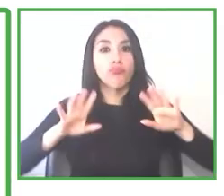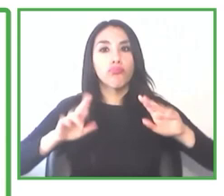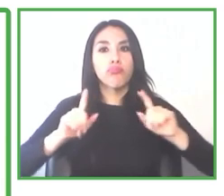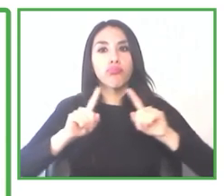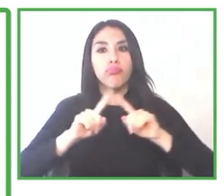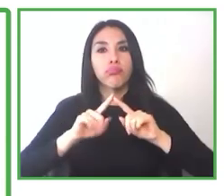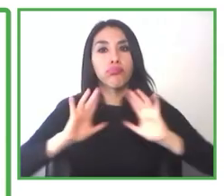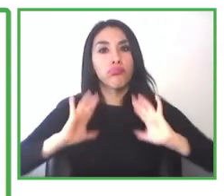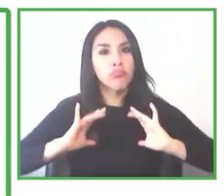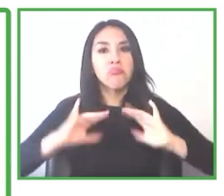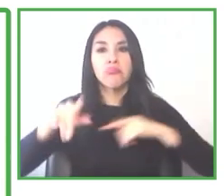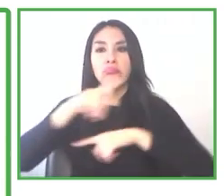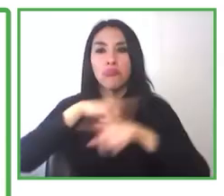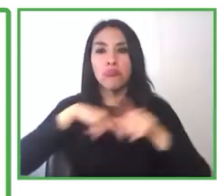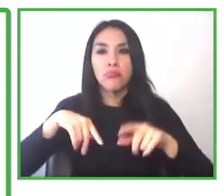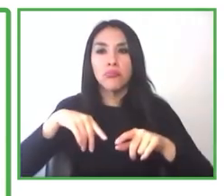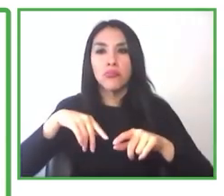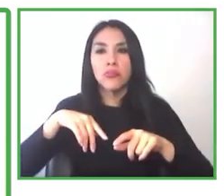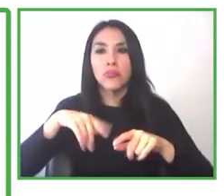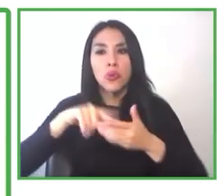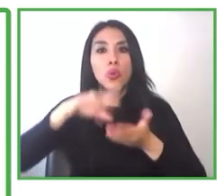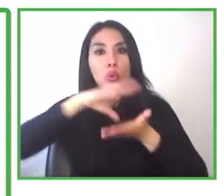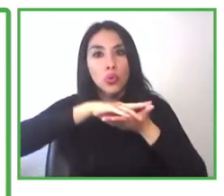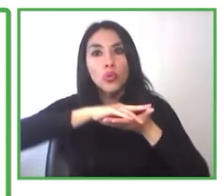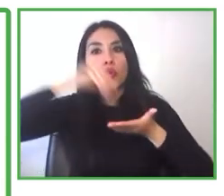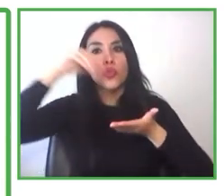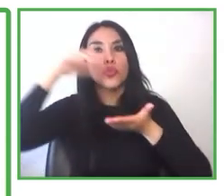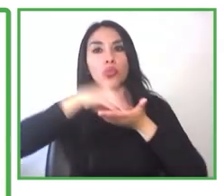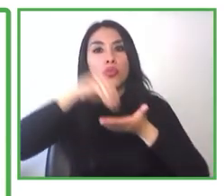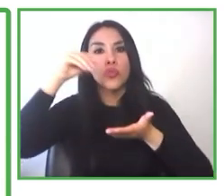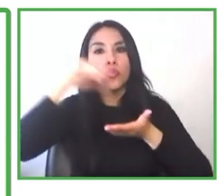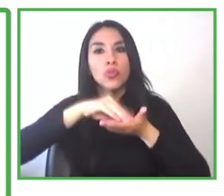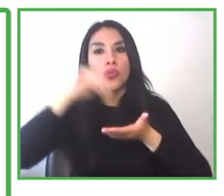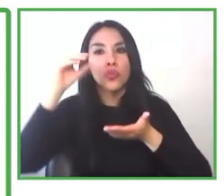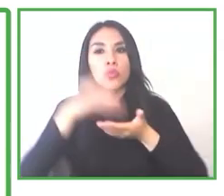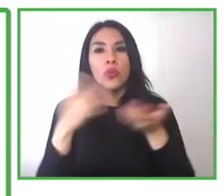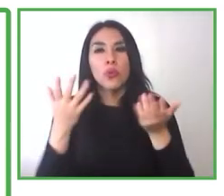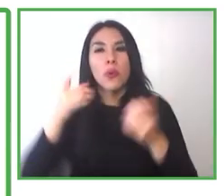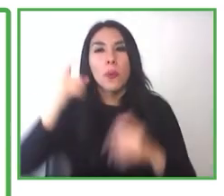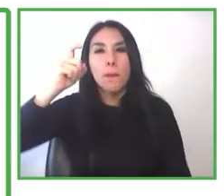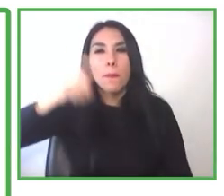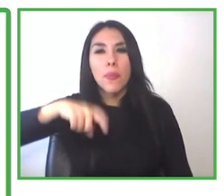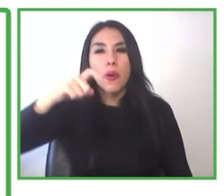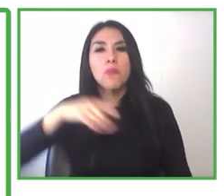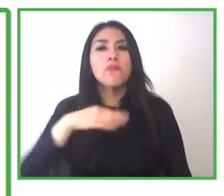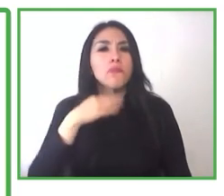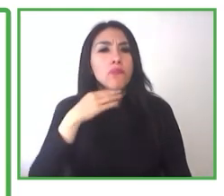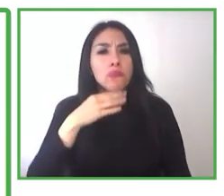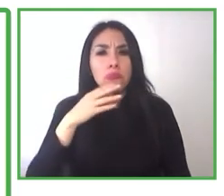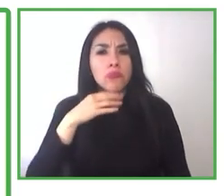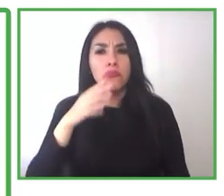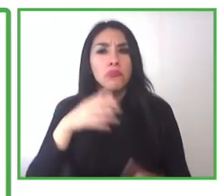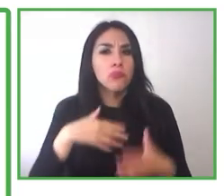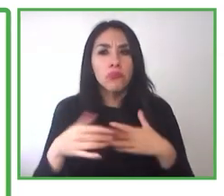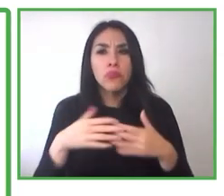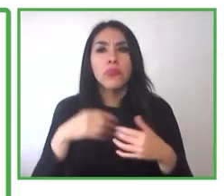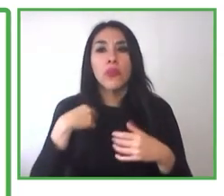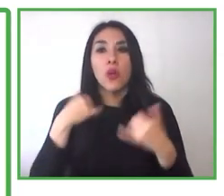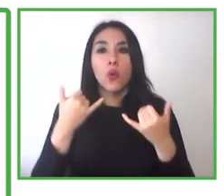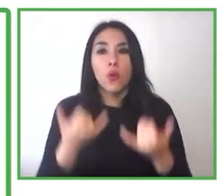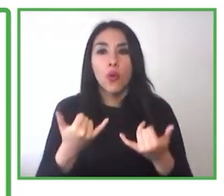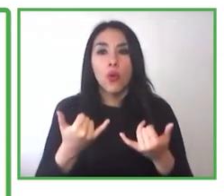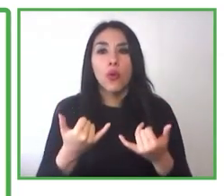discapacidad pueda tener una persona en la medida que pueda demostrar que es competente, que tiene los conocimientos, las